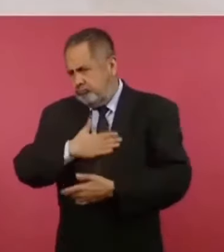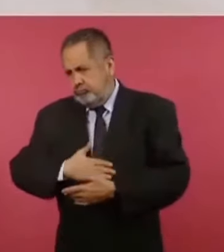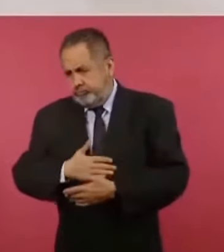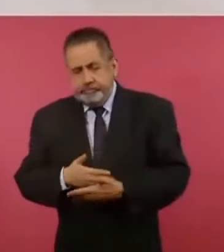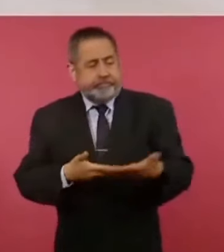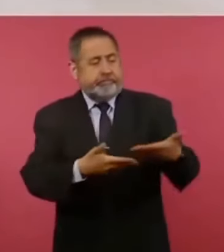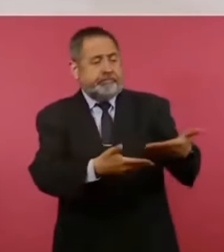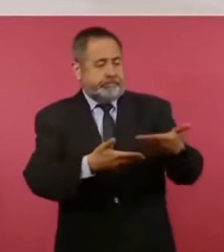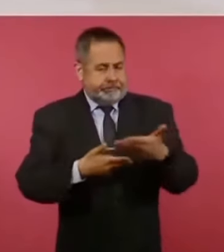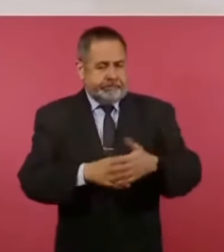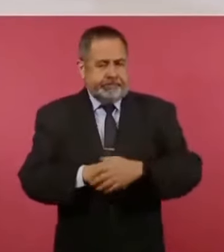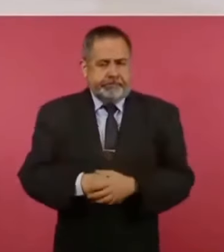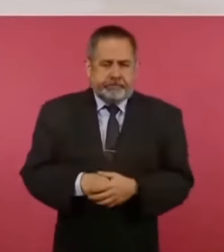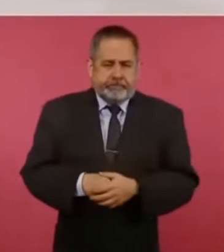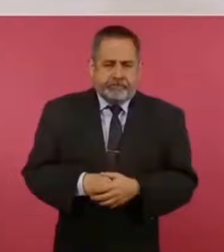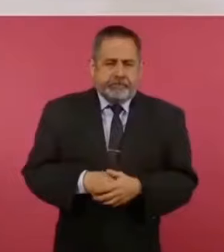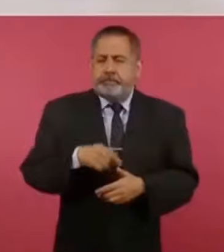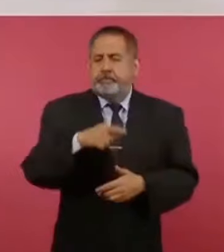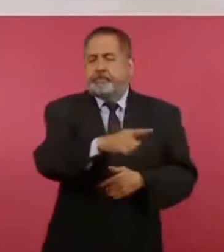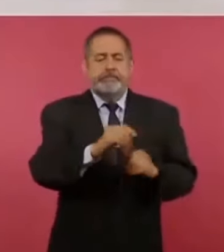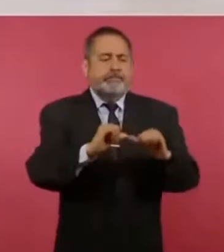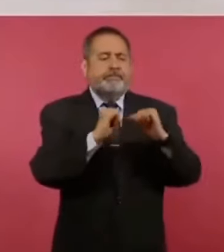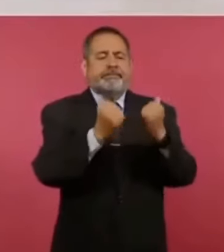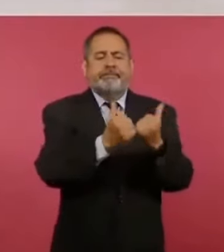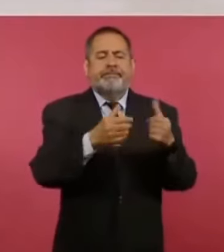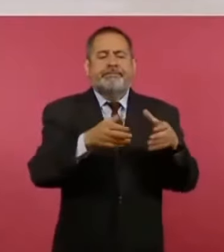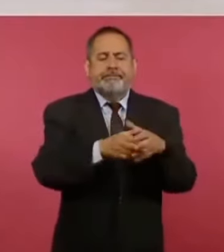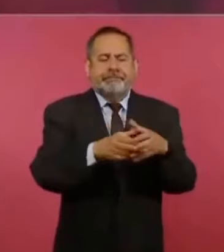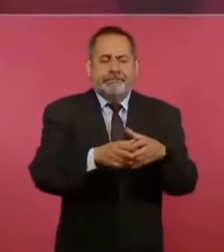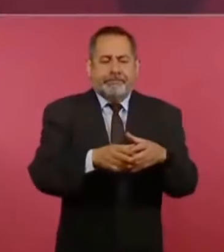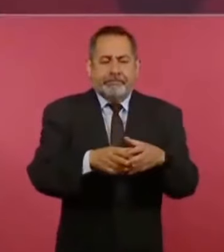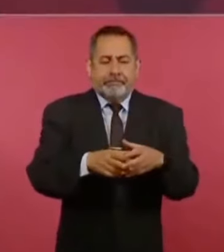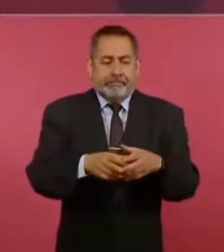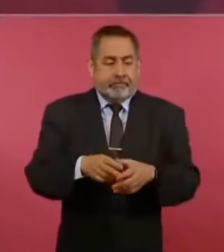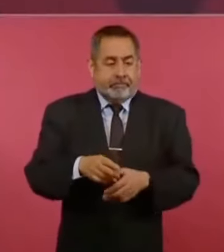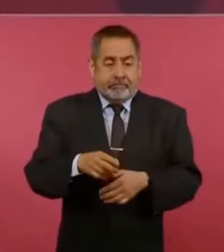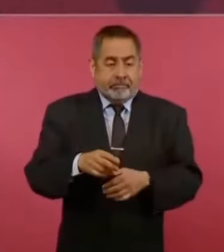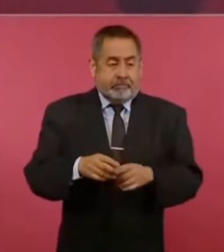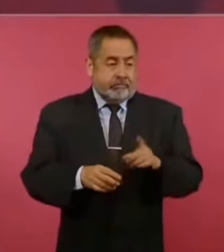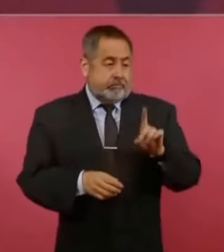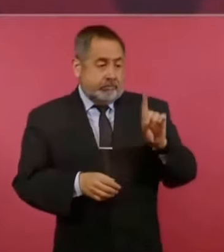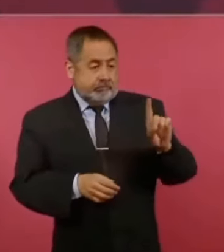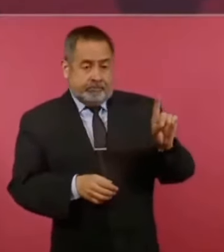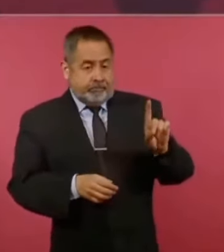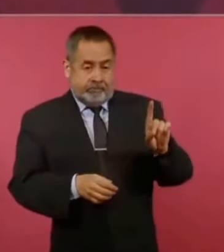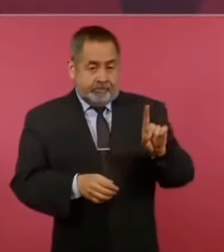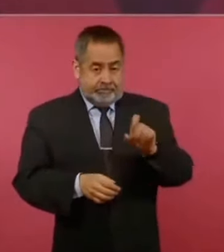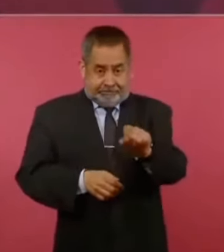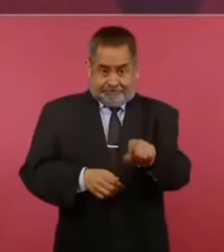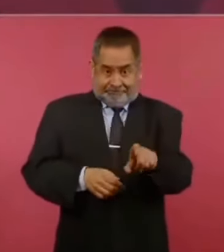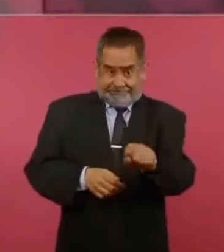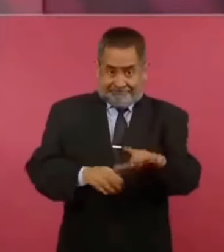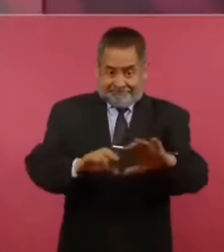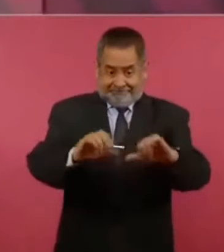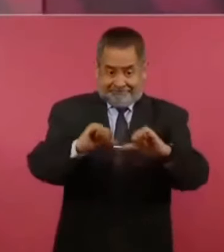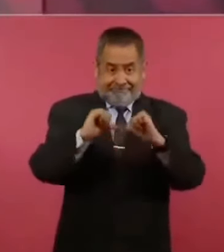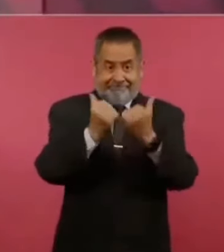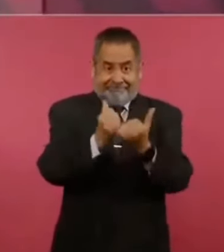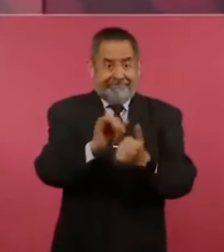Y no estoy hablando de una organización de derecha conservadora, no,